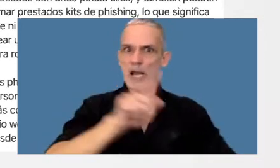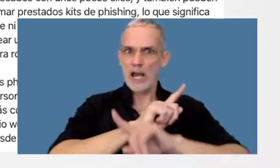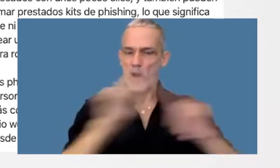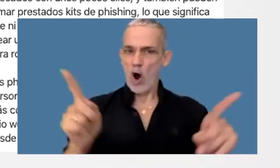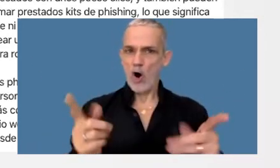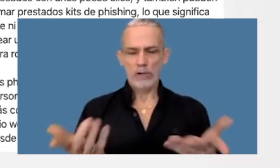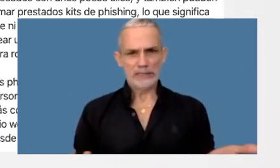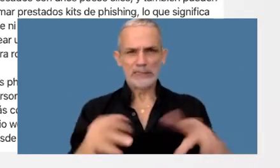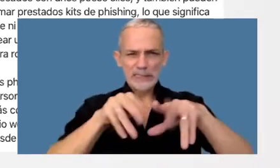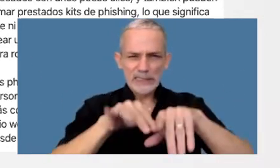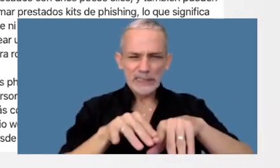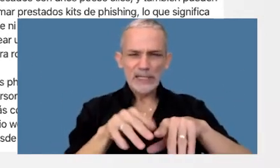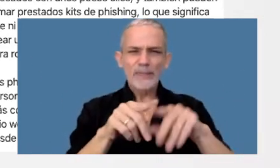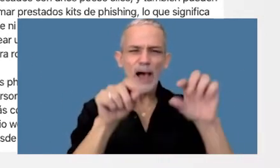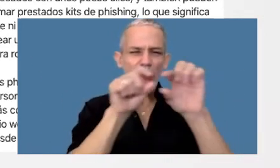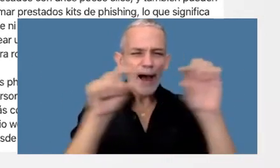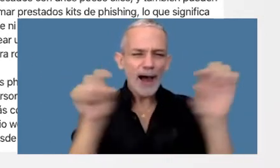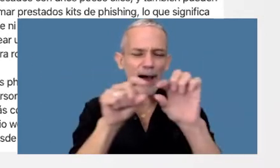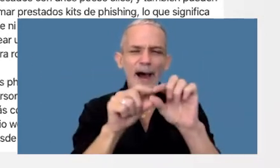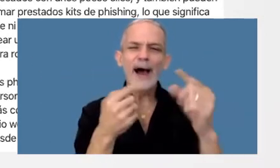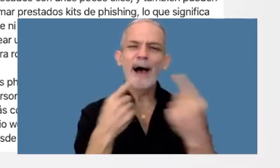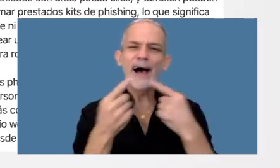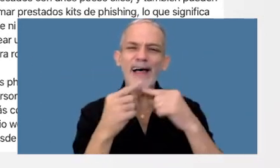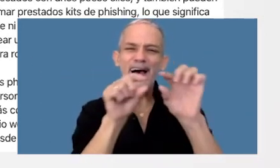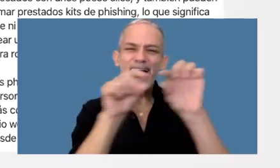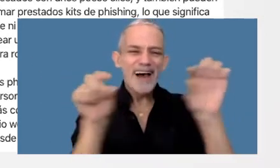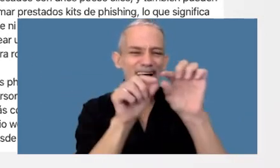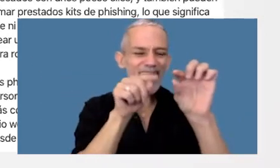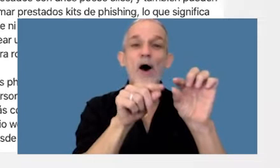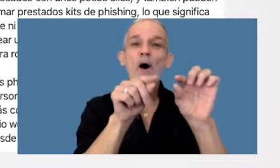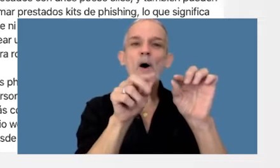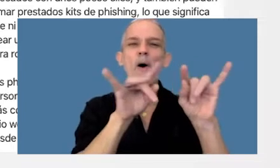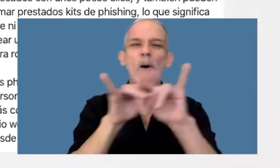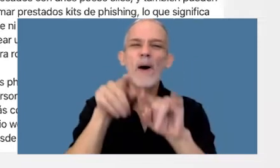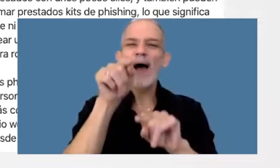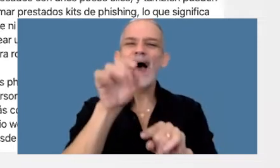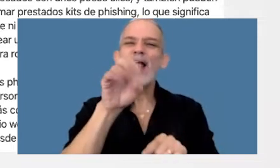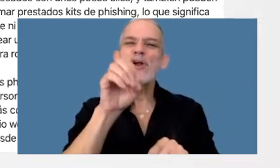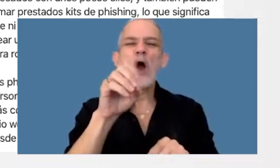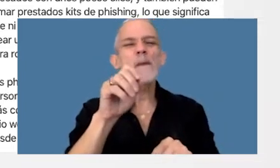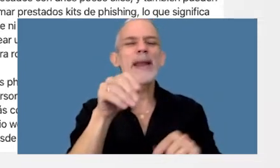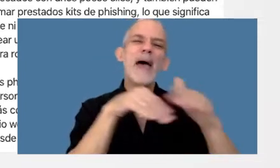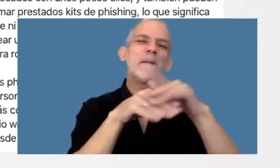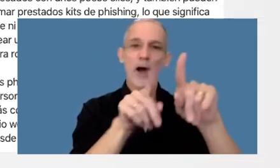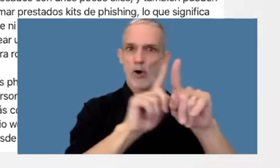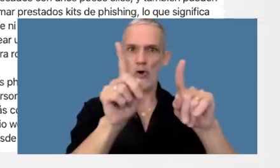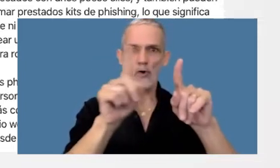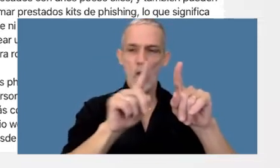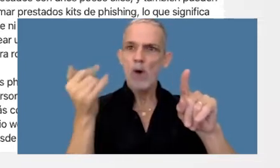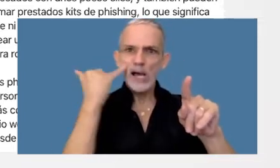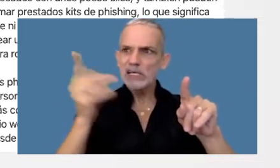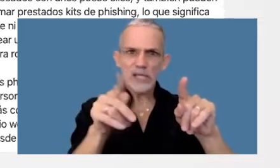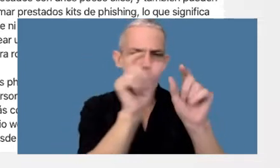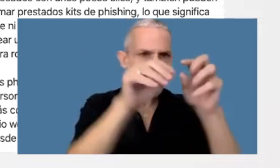que no escriban en la ventanita de diálogo la barra de búsqueda de Google el nombre de su banco porque las bandas de civiles